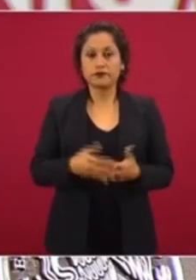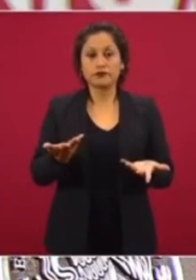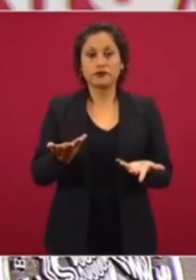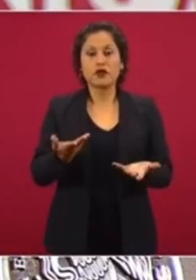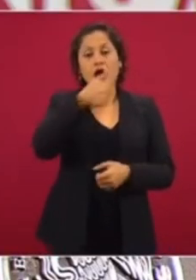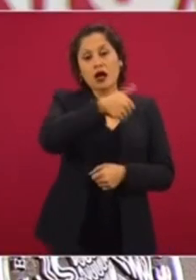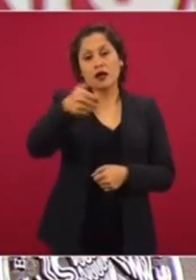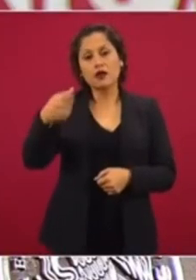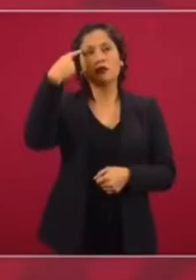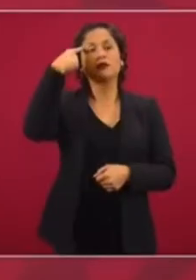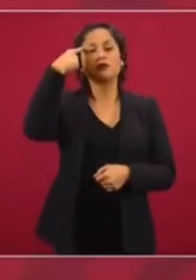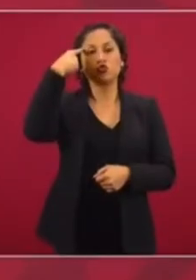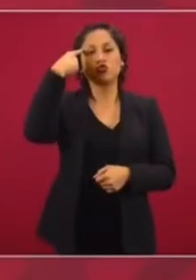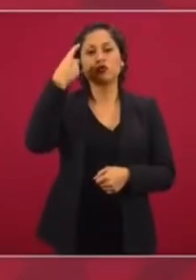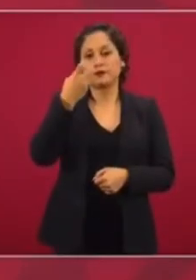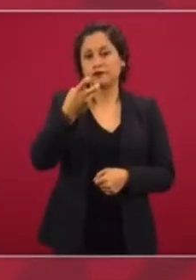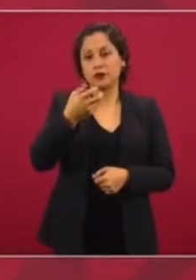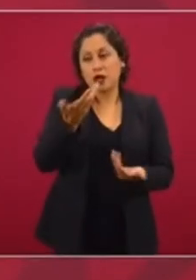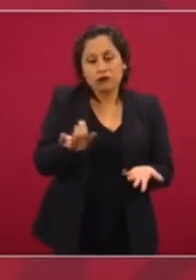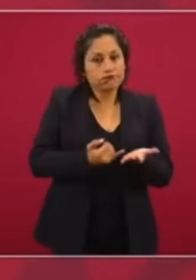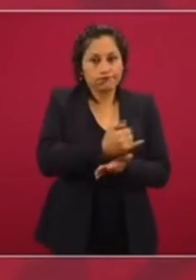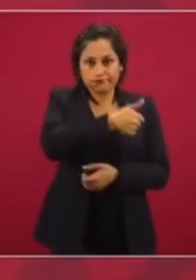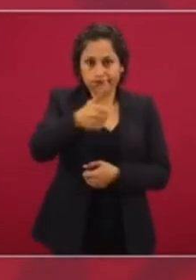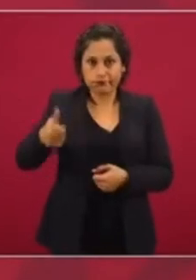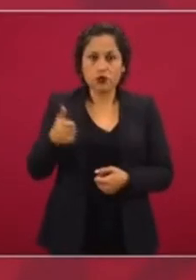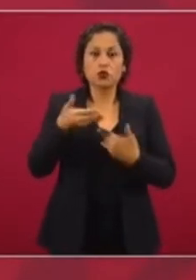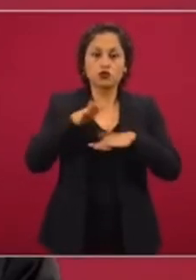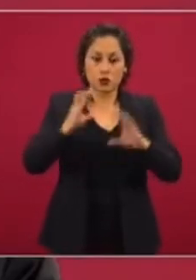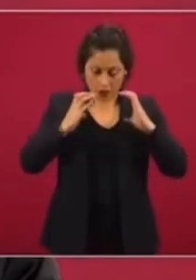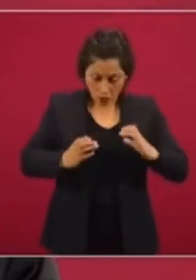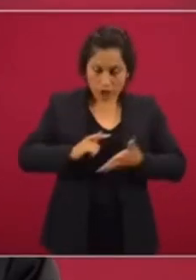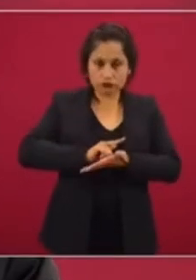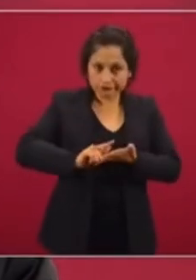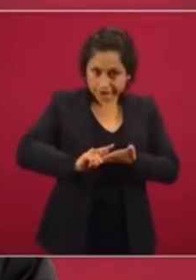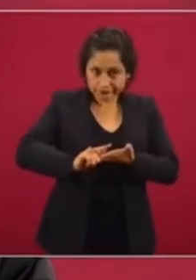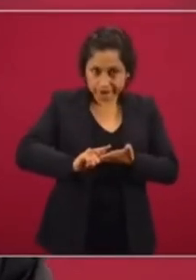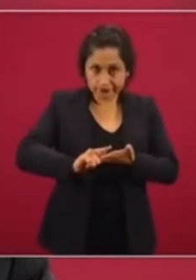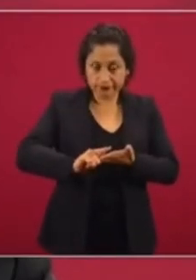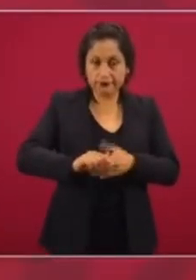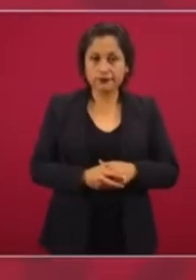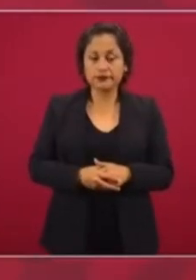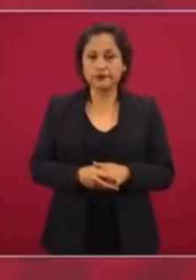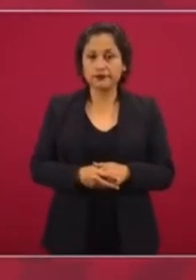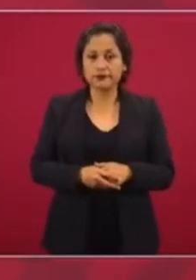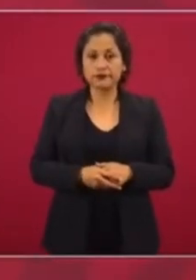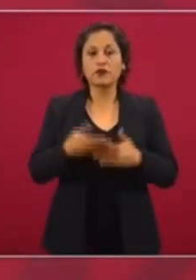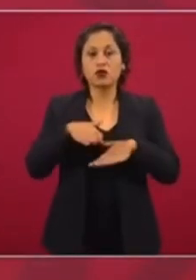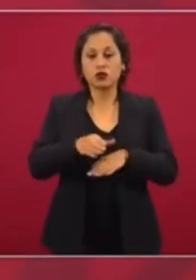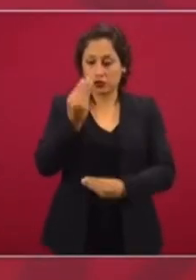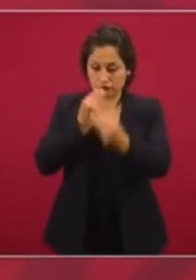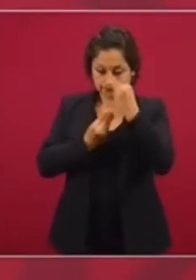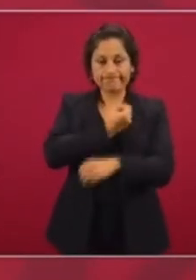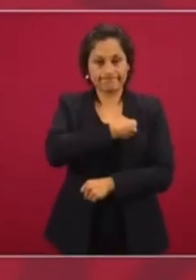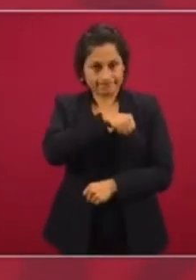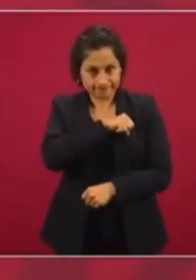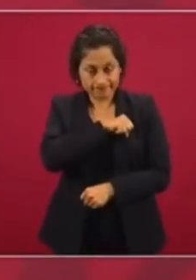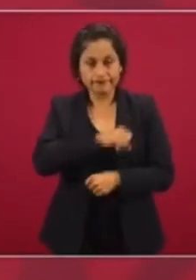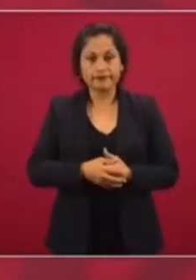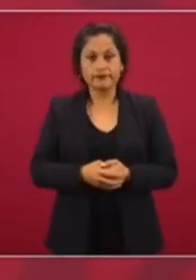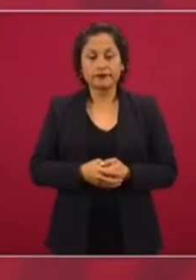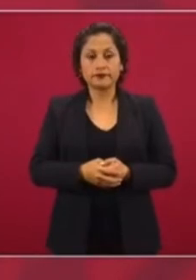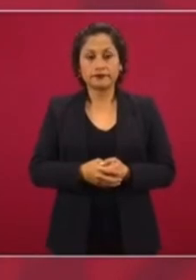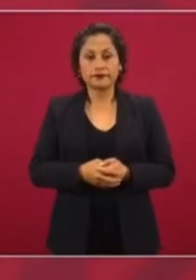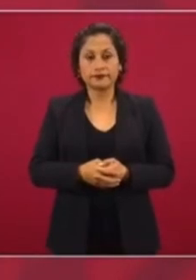la conciencia que tomemos sobre la higiene, sobre lo que comemos, sobre